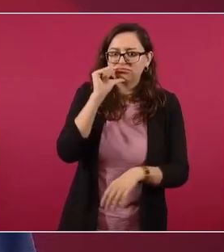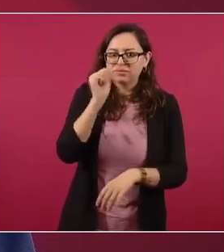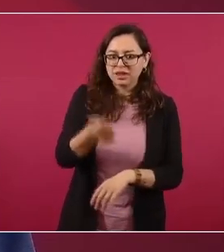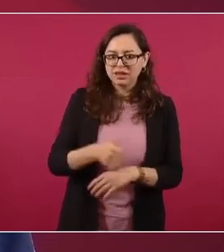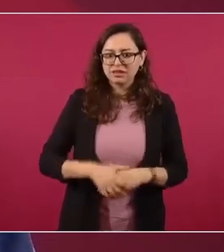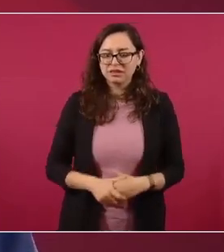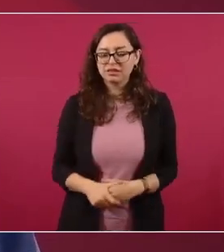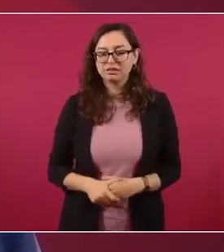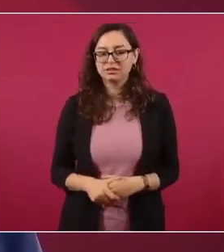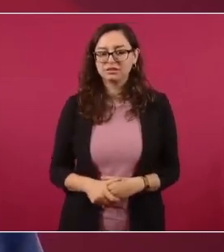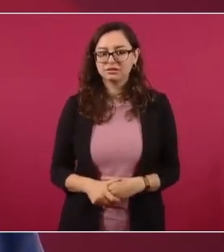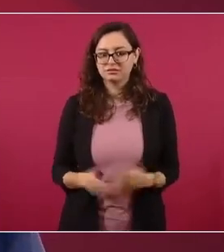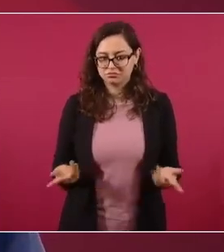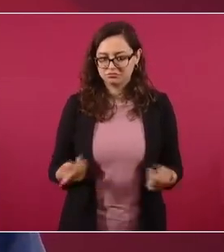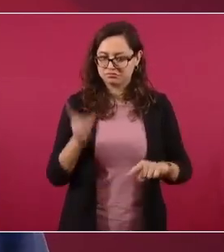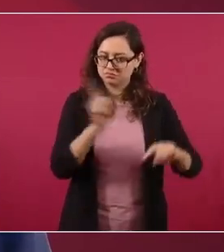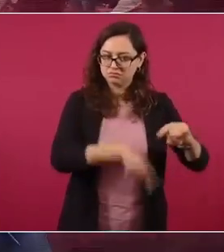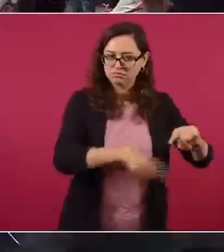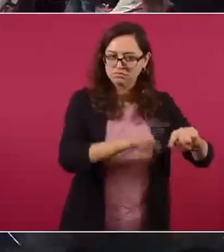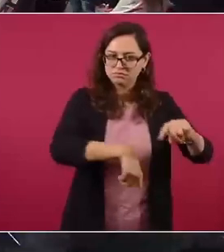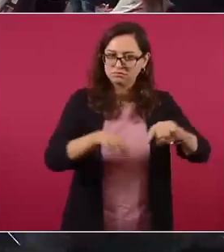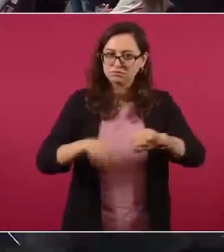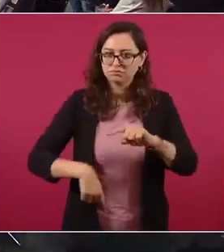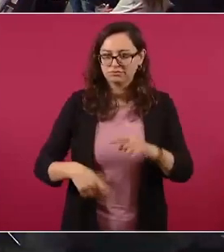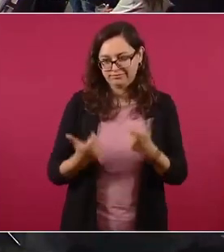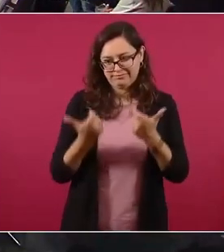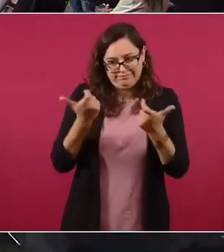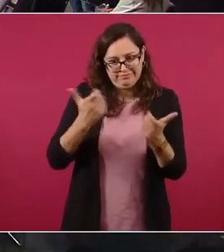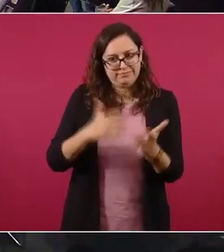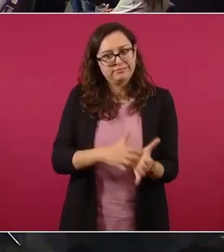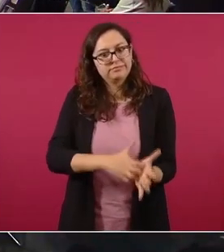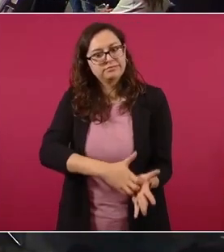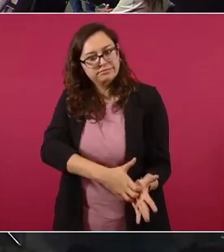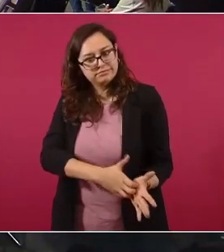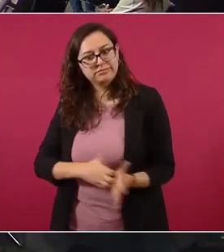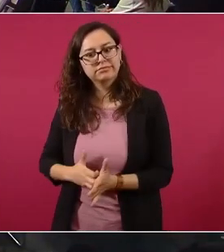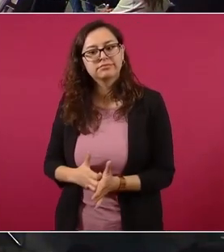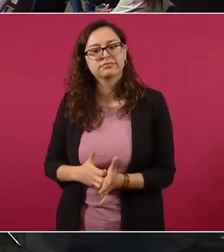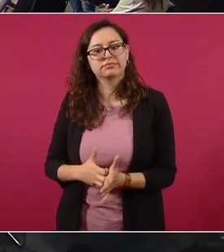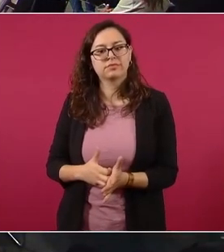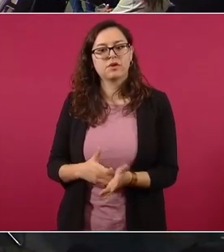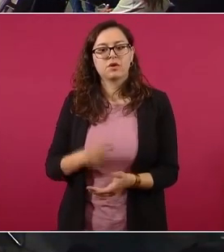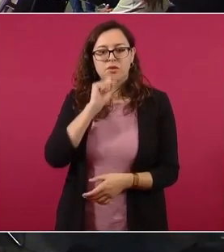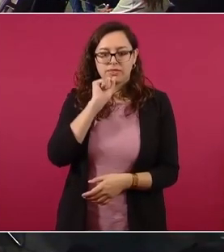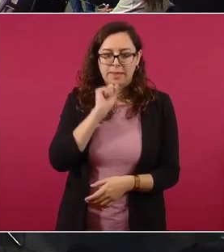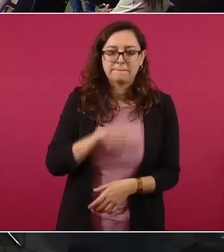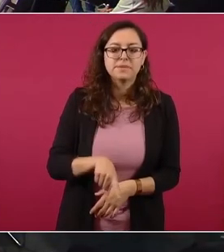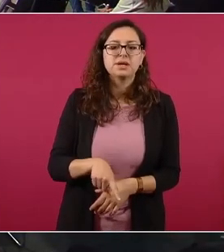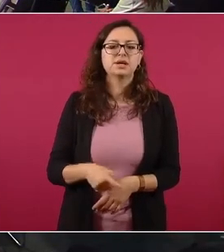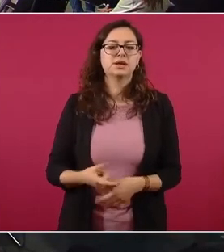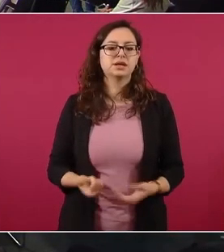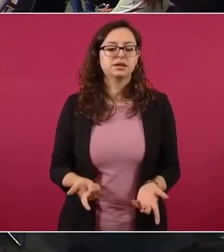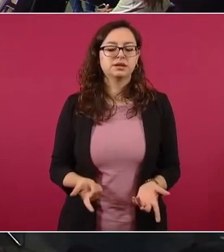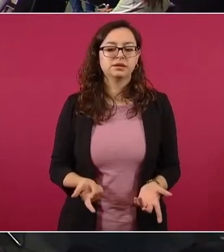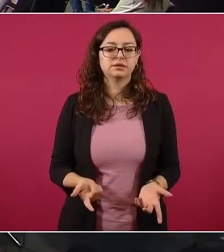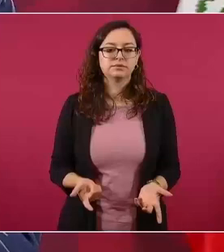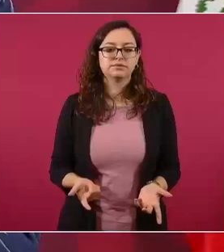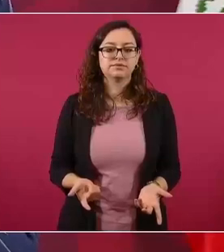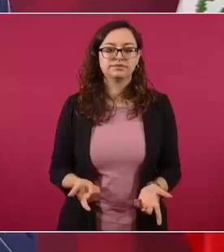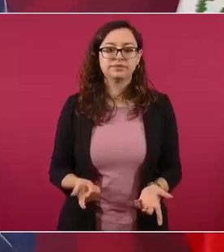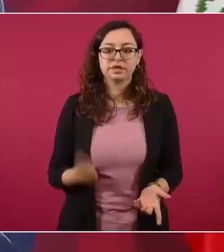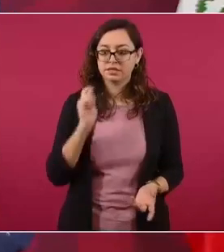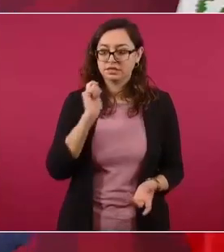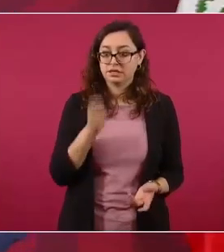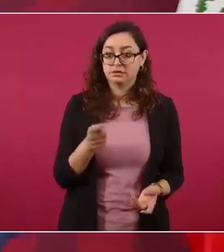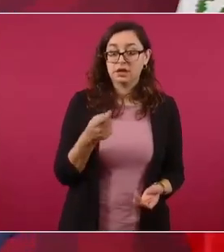Entonces, imagínense lo que se logra, que los que lleguen